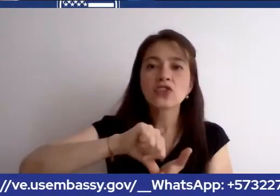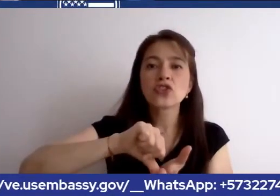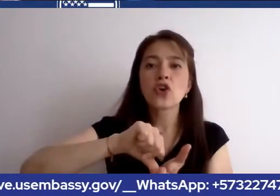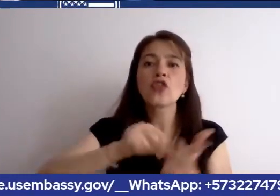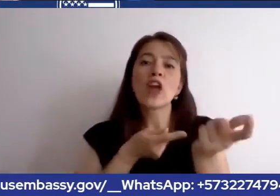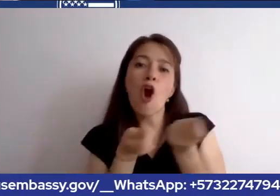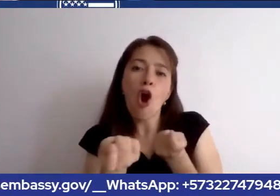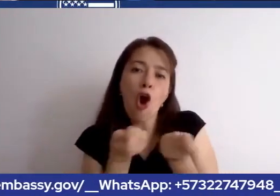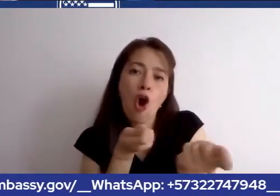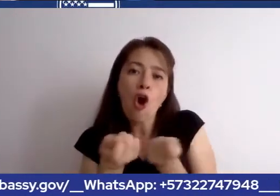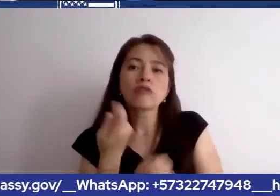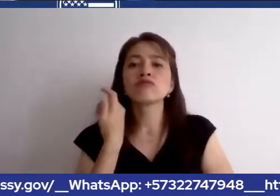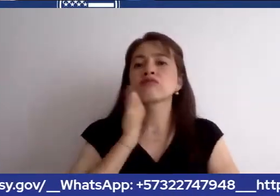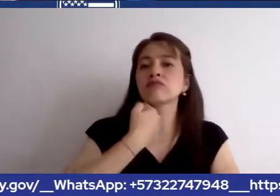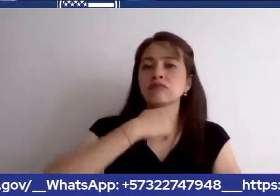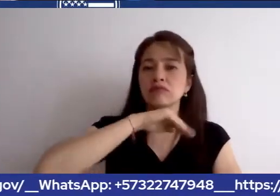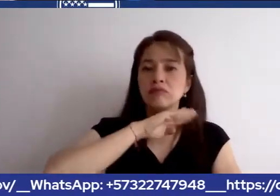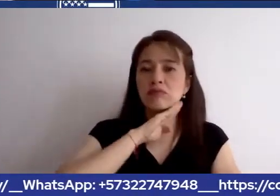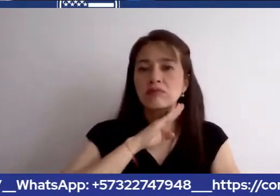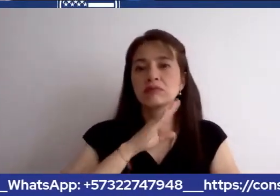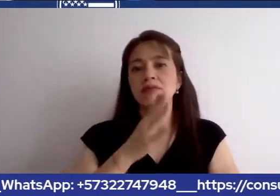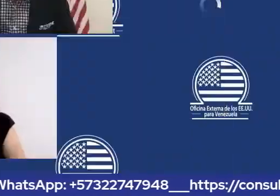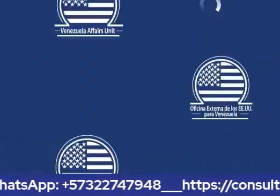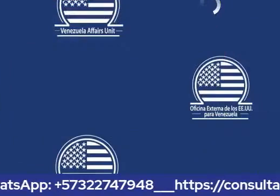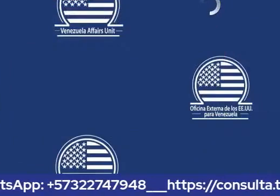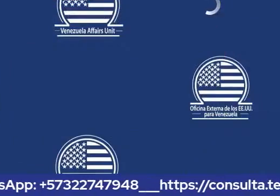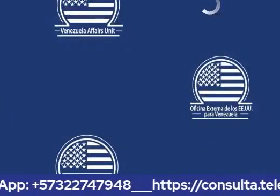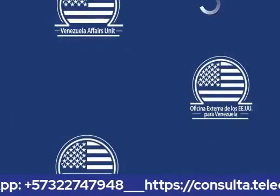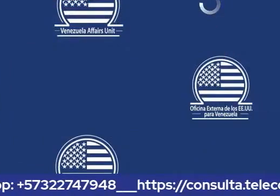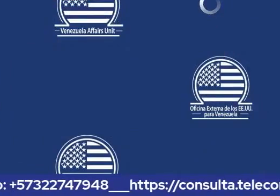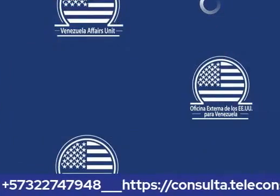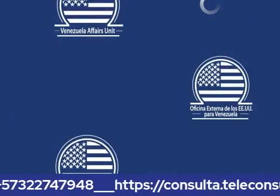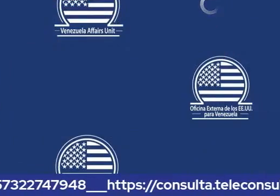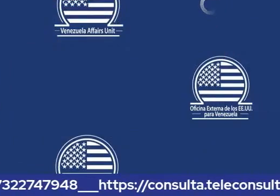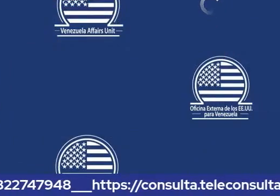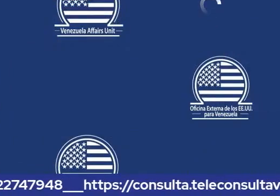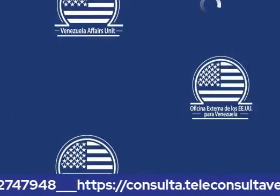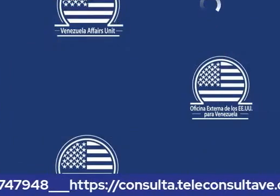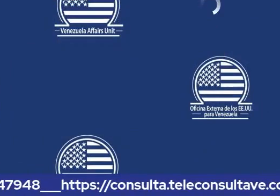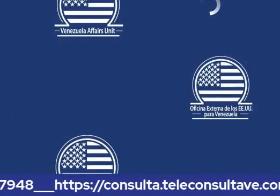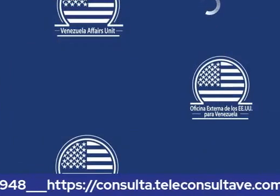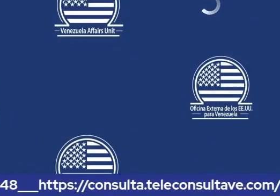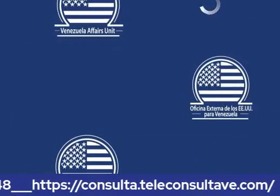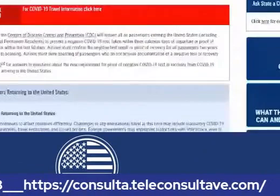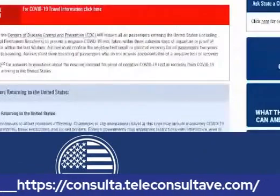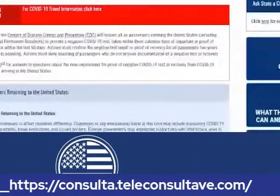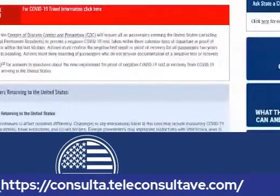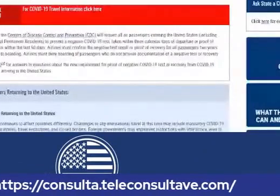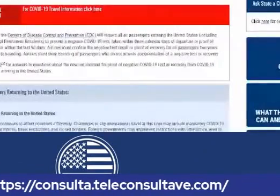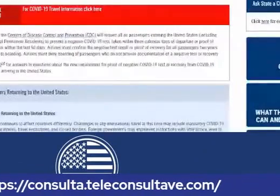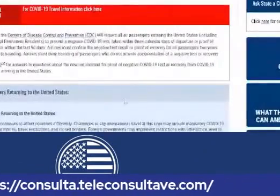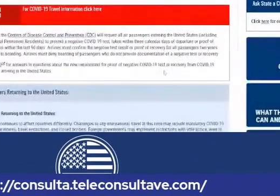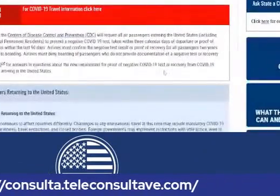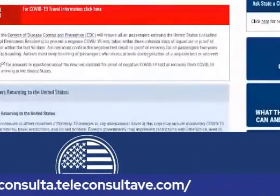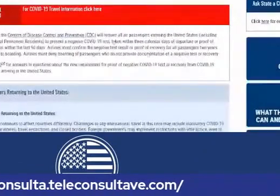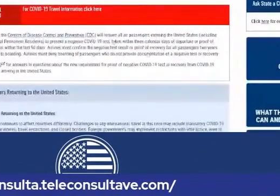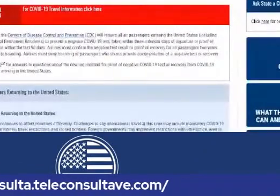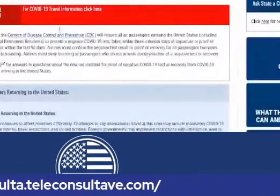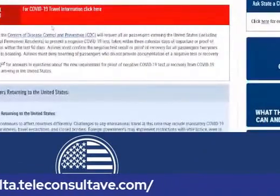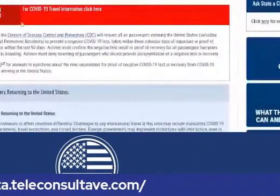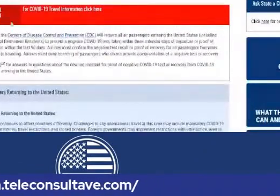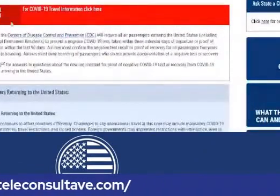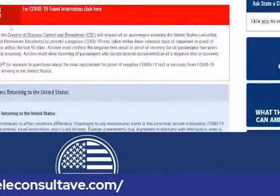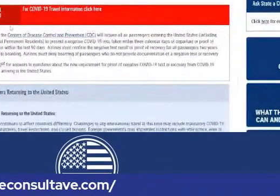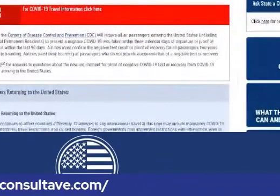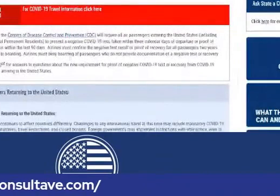enfermedades en eeuu y son un orden